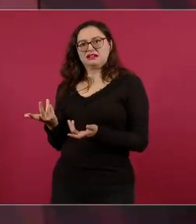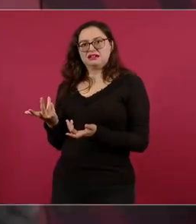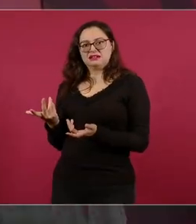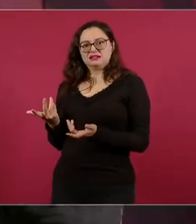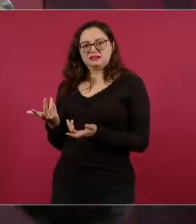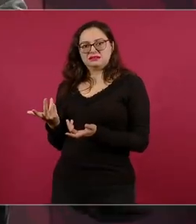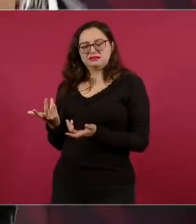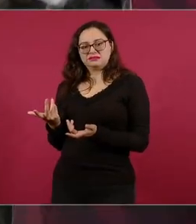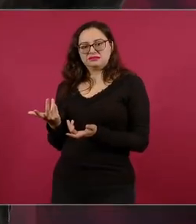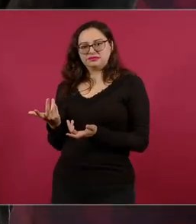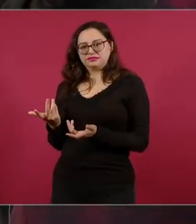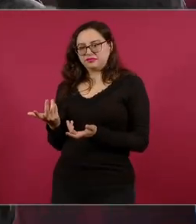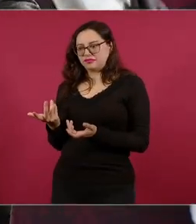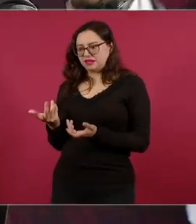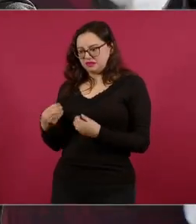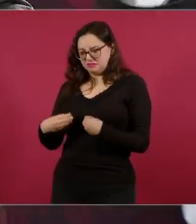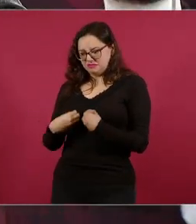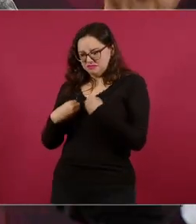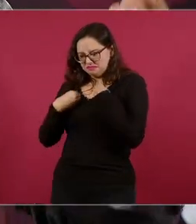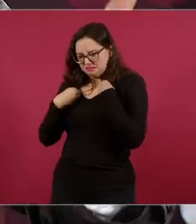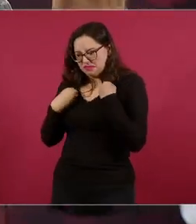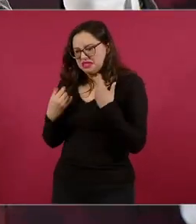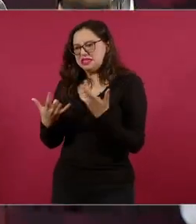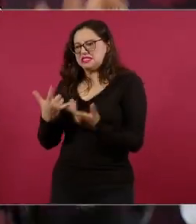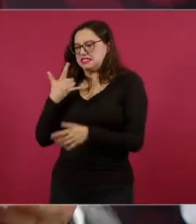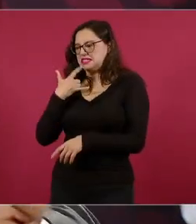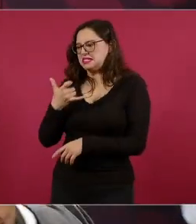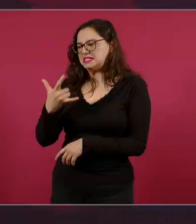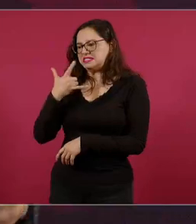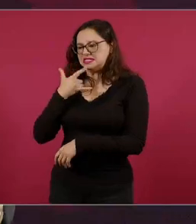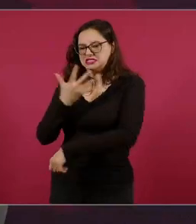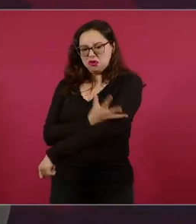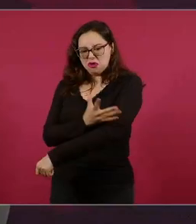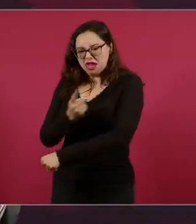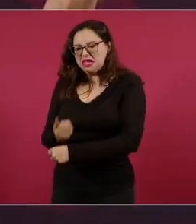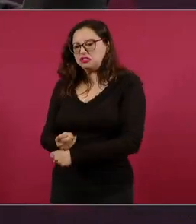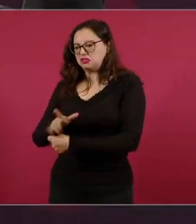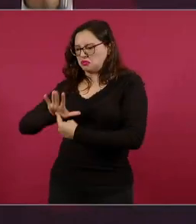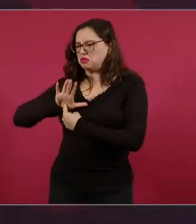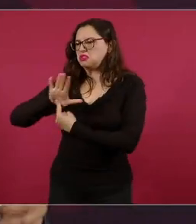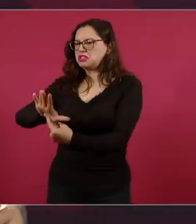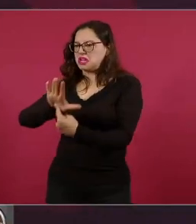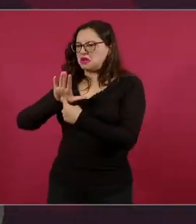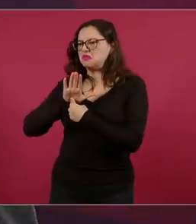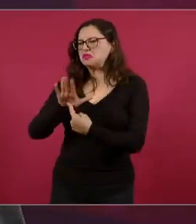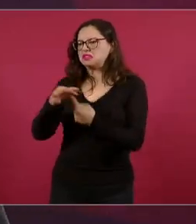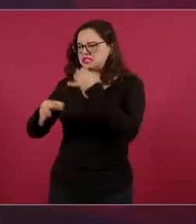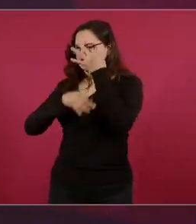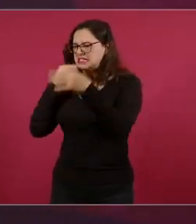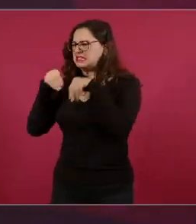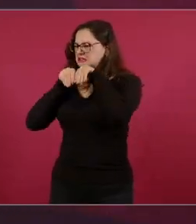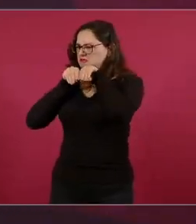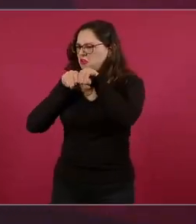periodistas que dieron su vida por la verdad, luchando por la justicia.